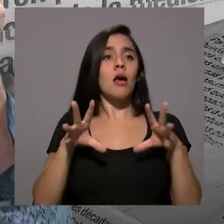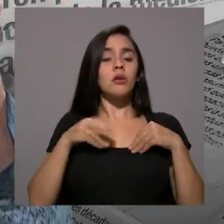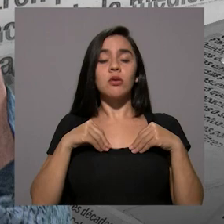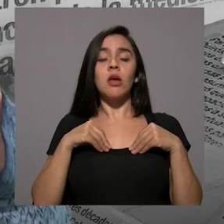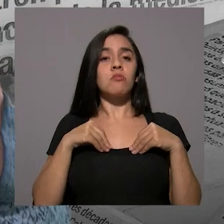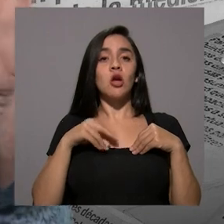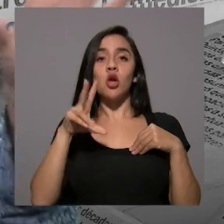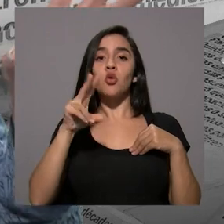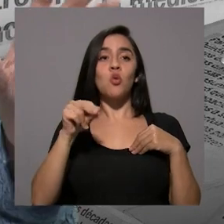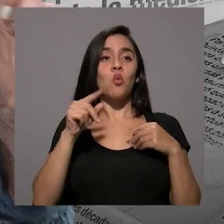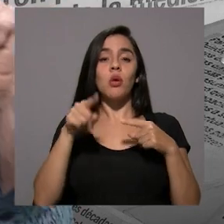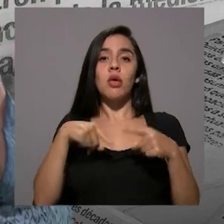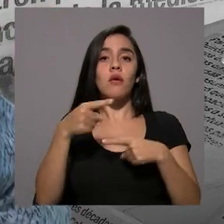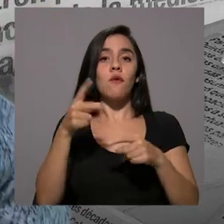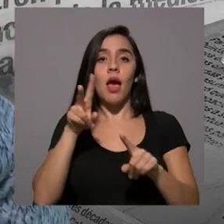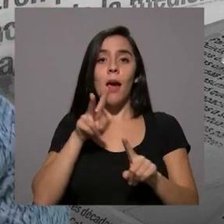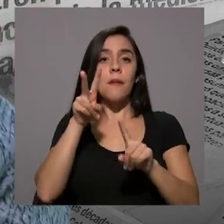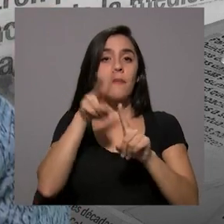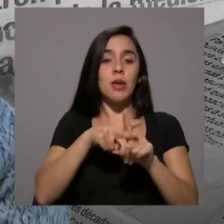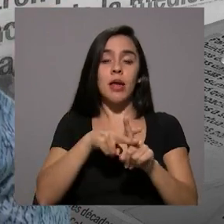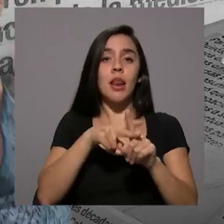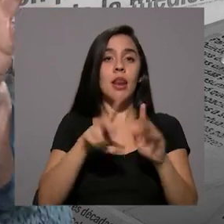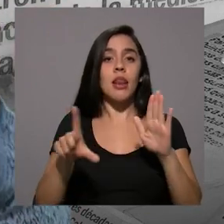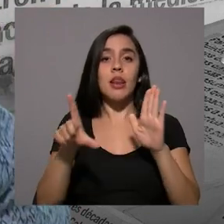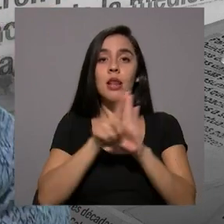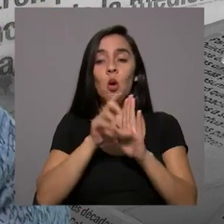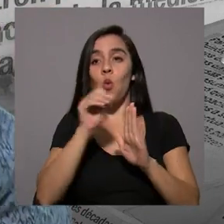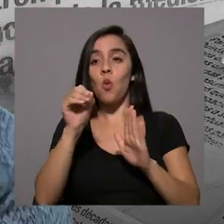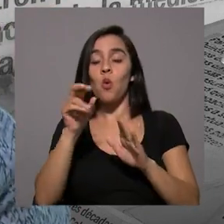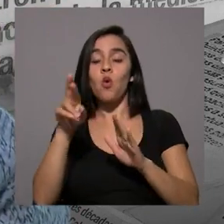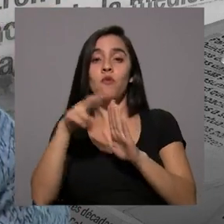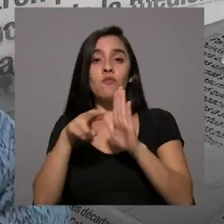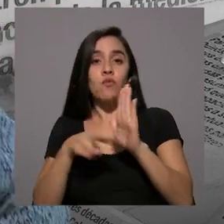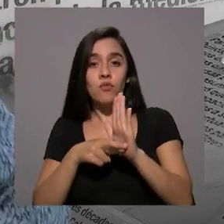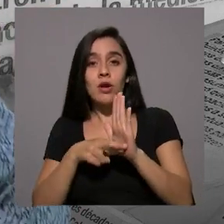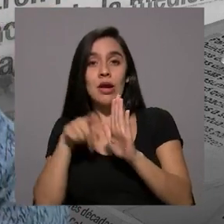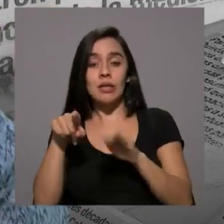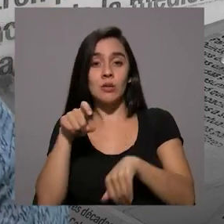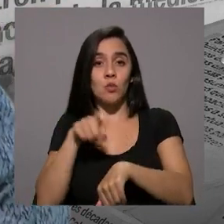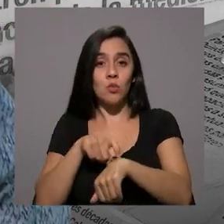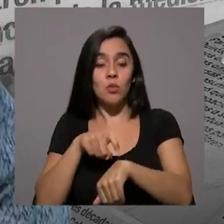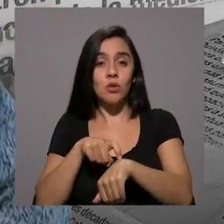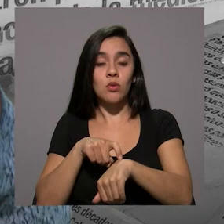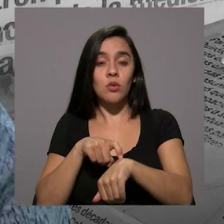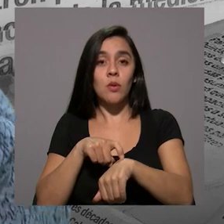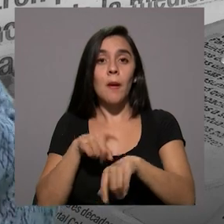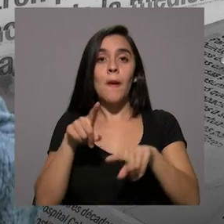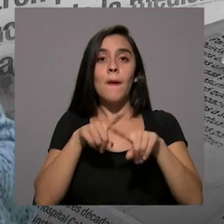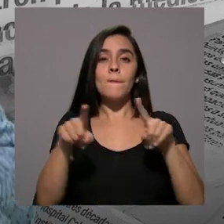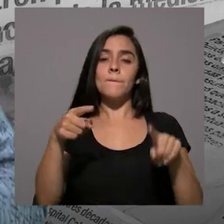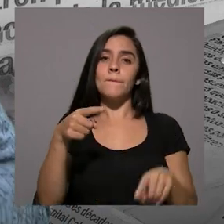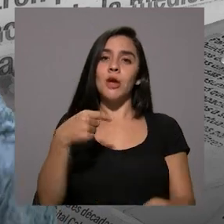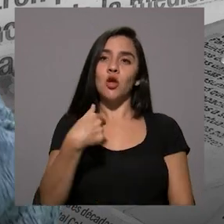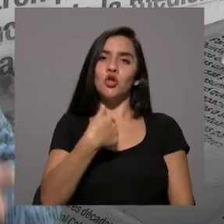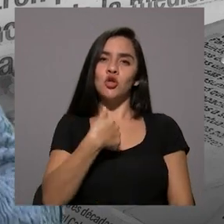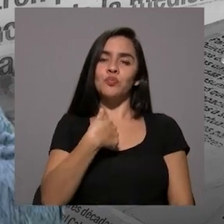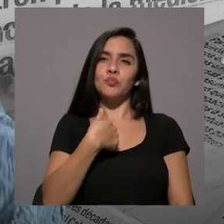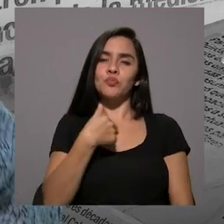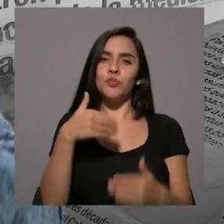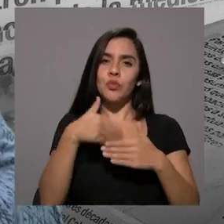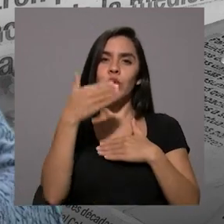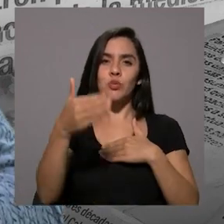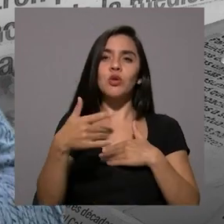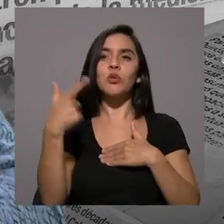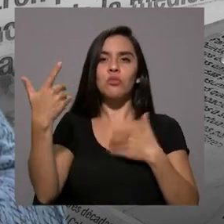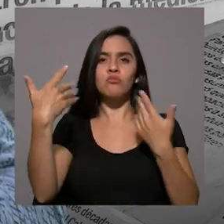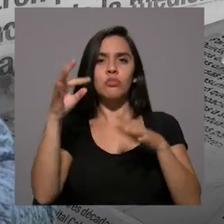aceptar, que no se iba a aplicar la norma o el reglamento en esta ocasión, pero yo después cuando sale